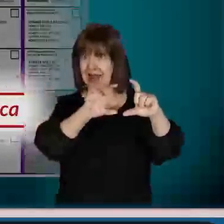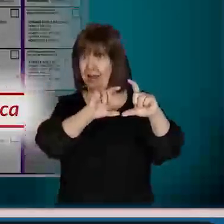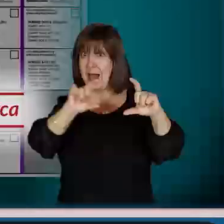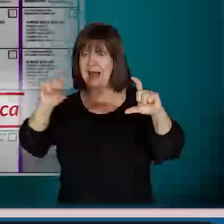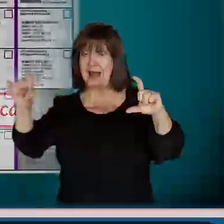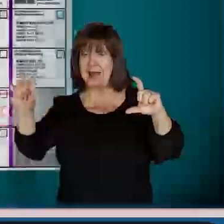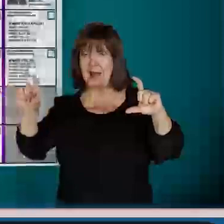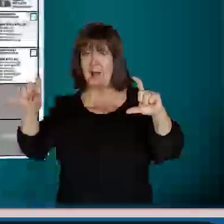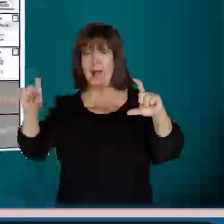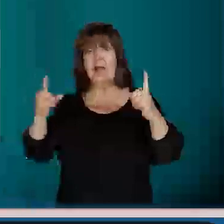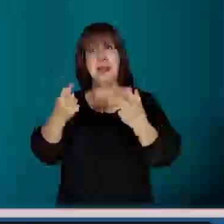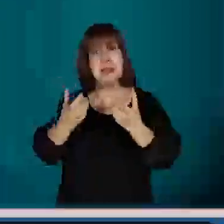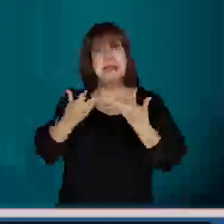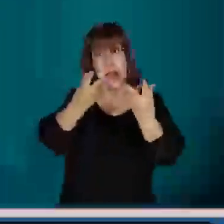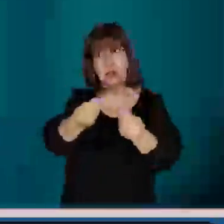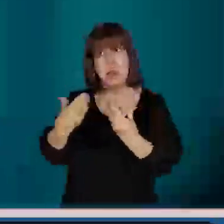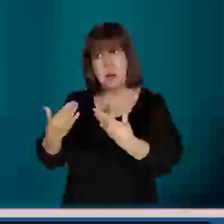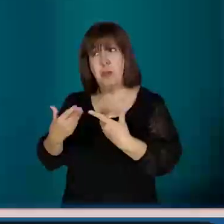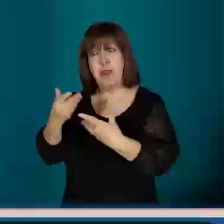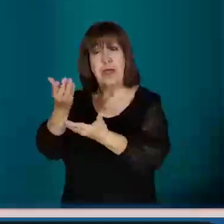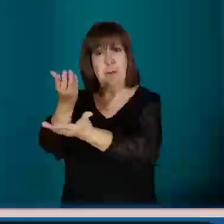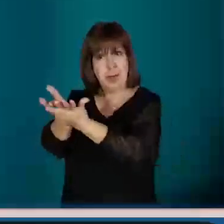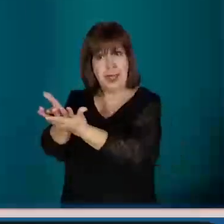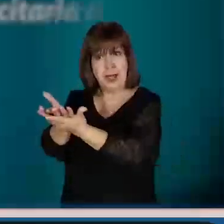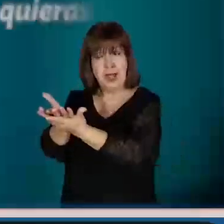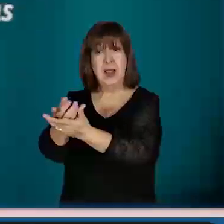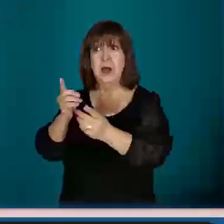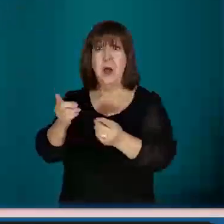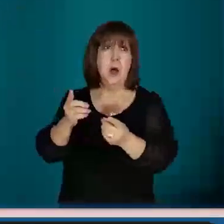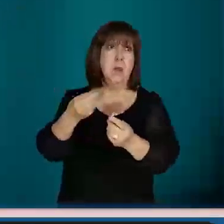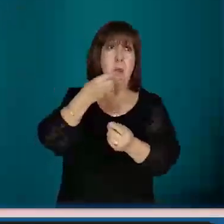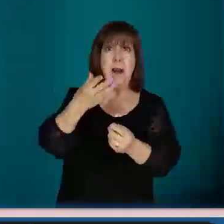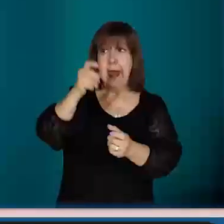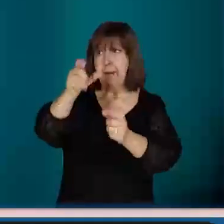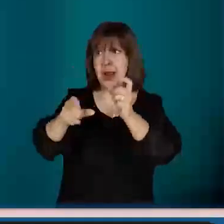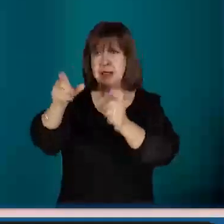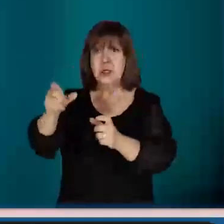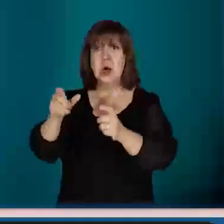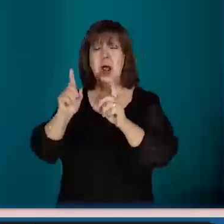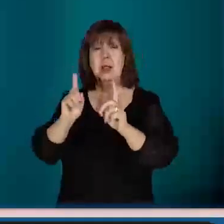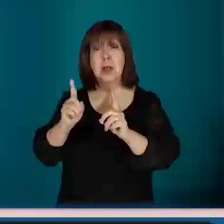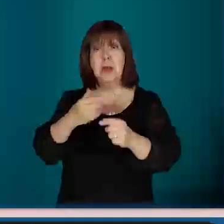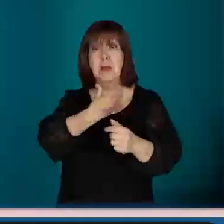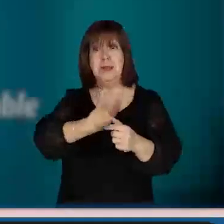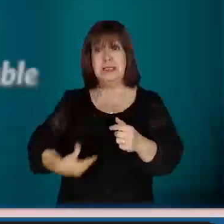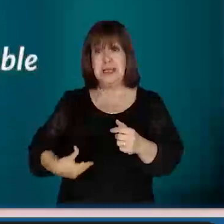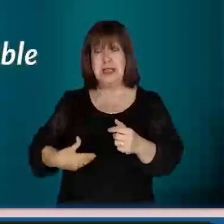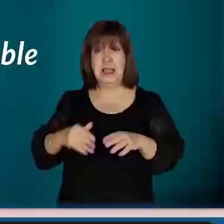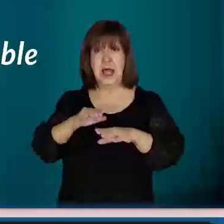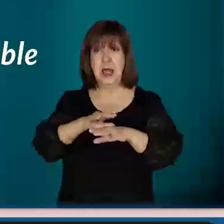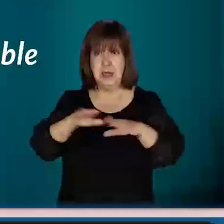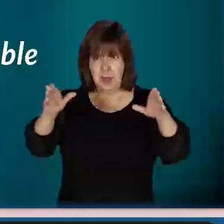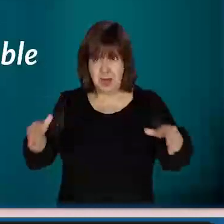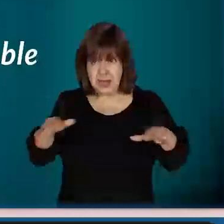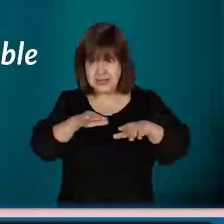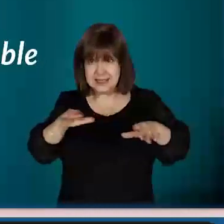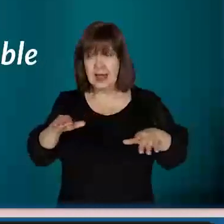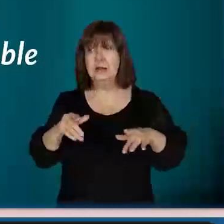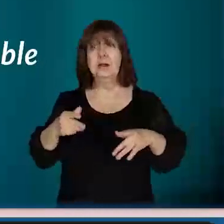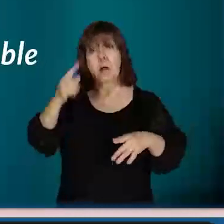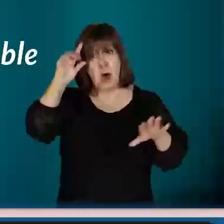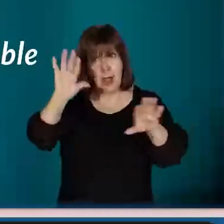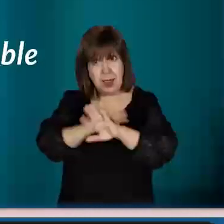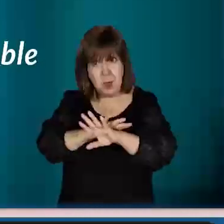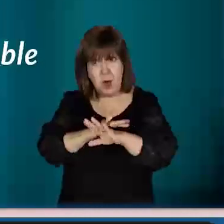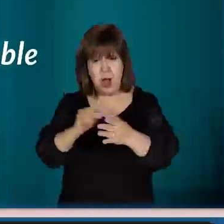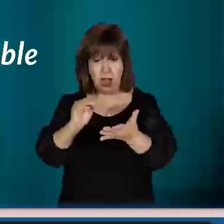sólo para esa categoría. Si necesitas ayuda, podés solicitarla a la persona que quieras. Si no, pedí ayuda